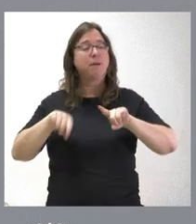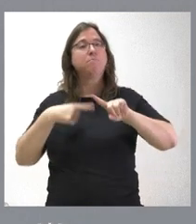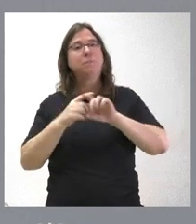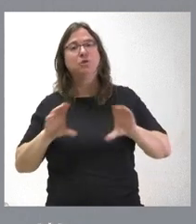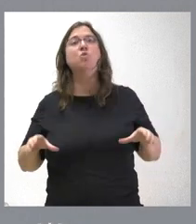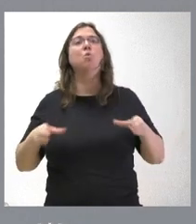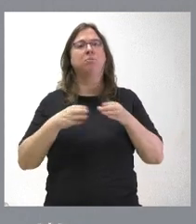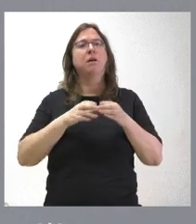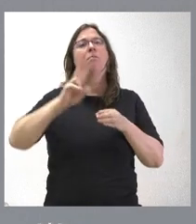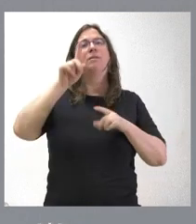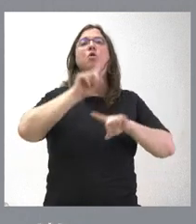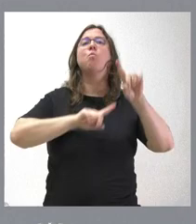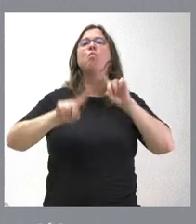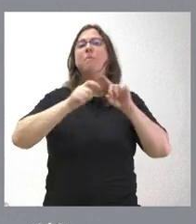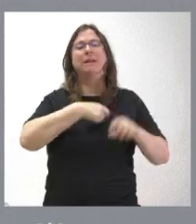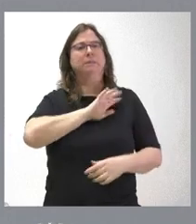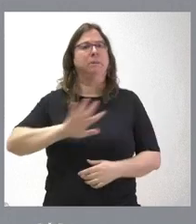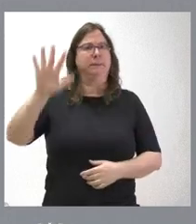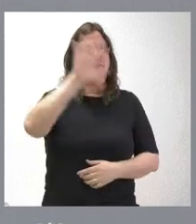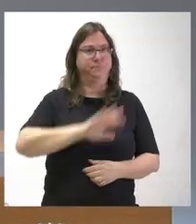y es un problema de toda España.